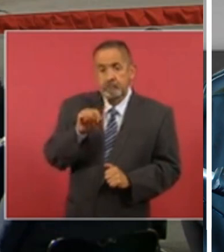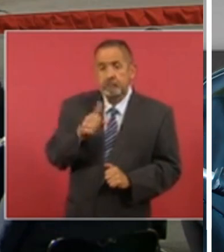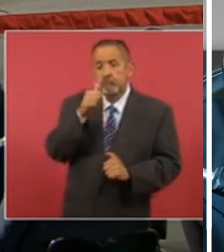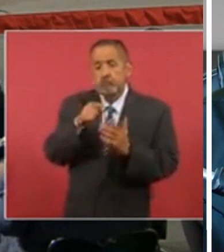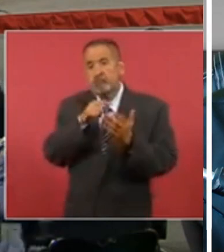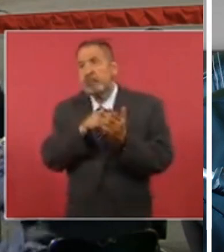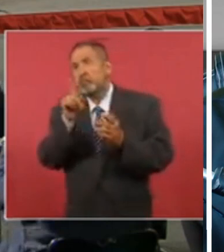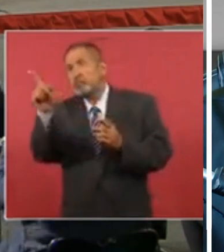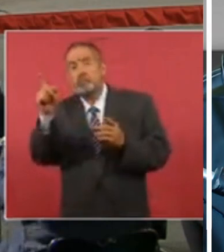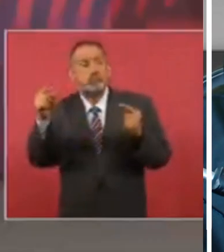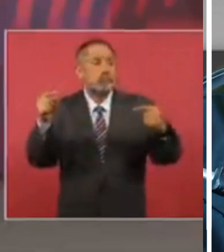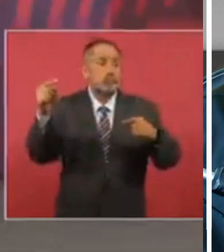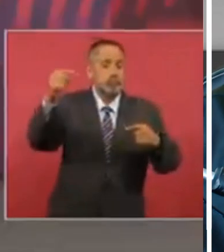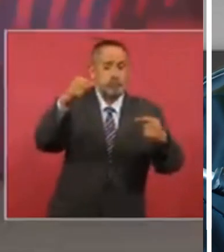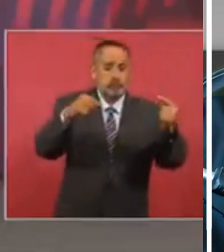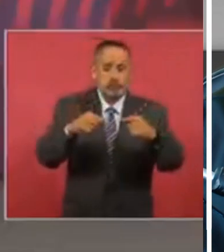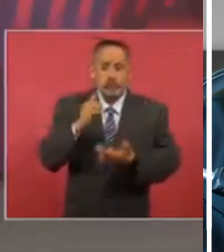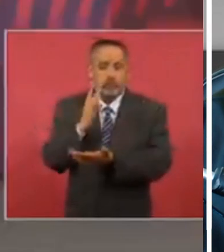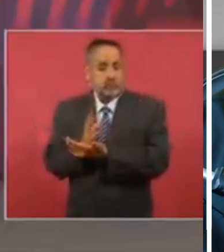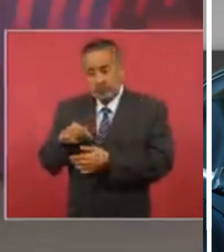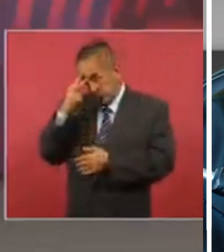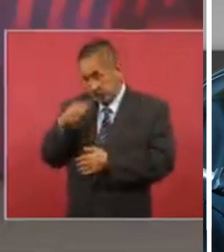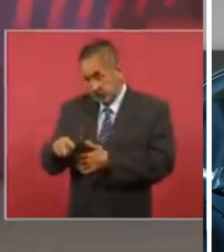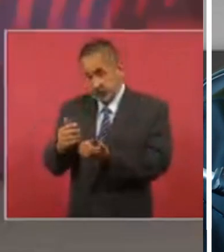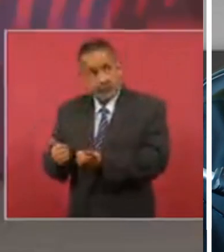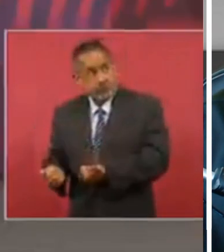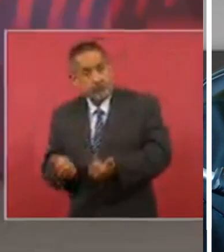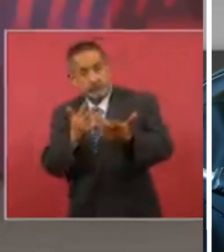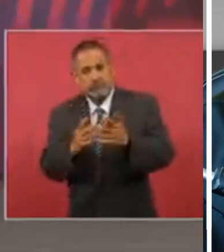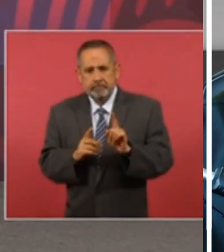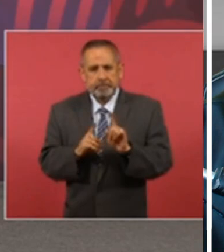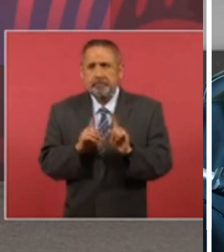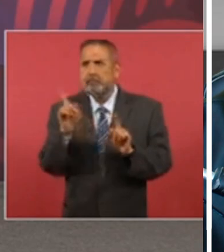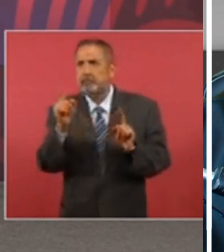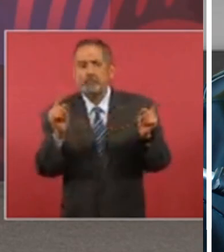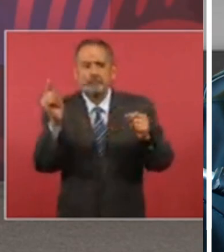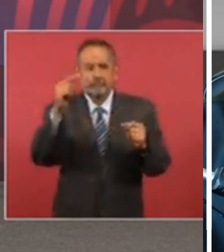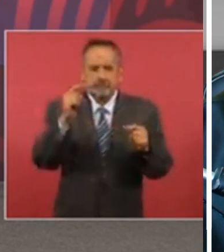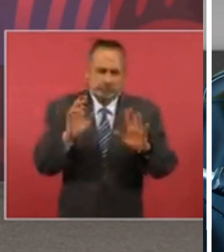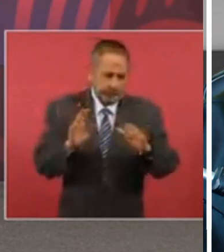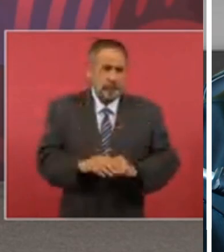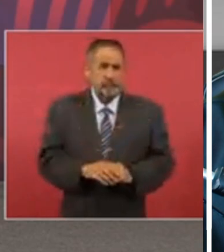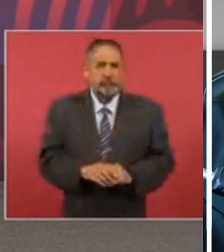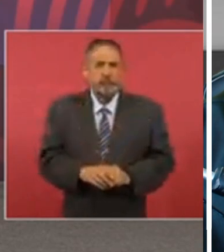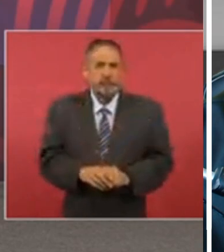a Estados Unidos no sólo por por México bueno pero